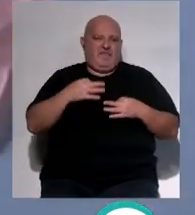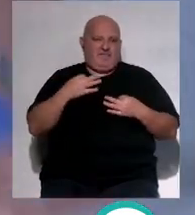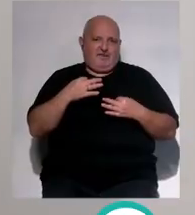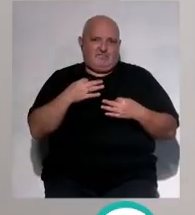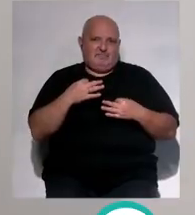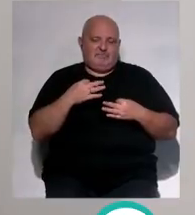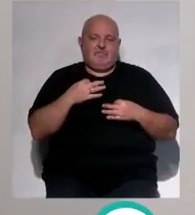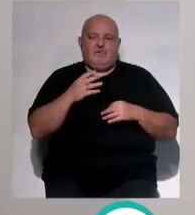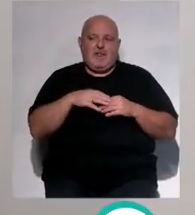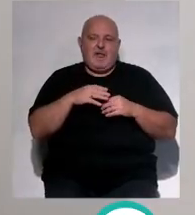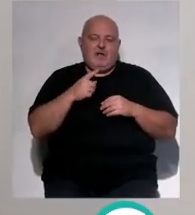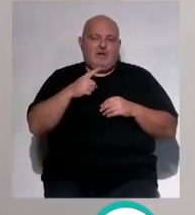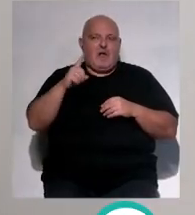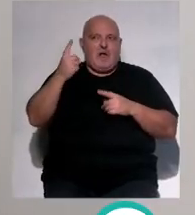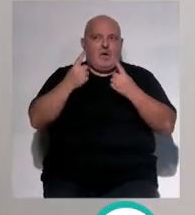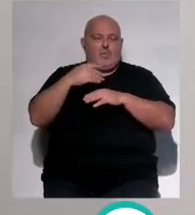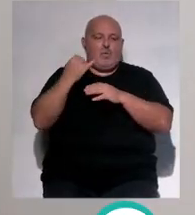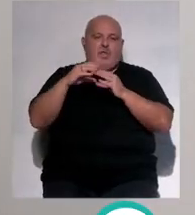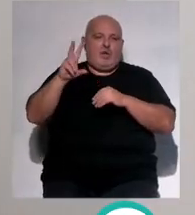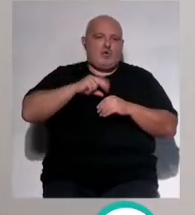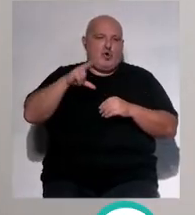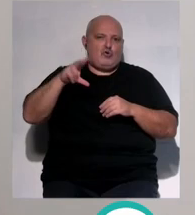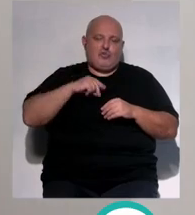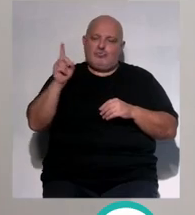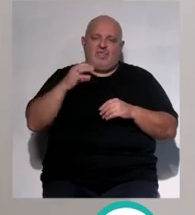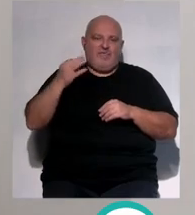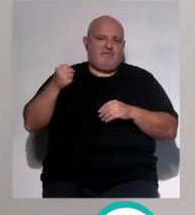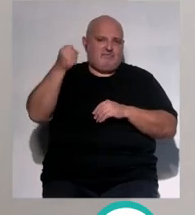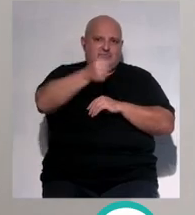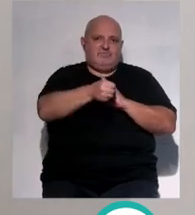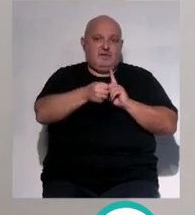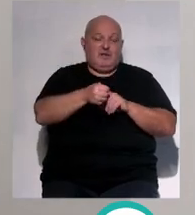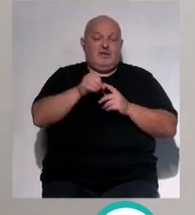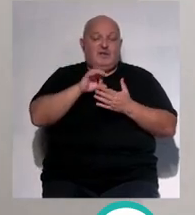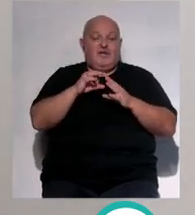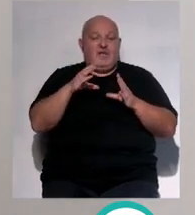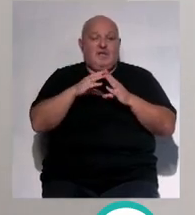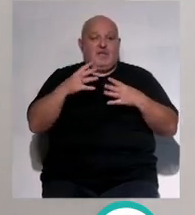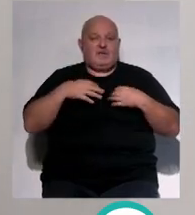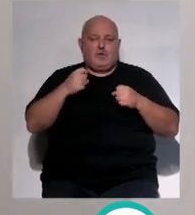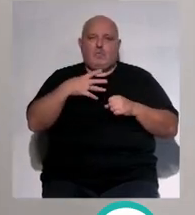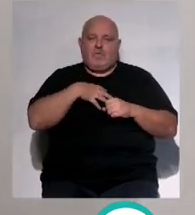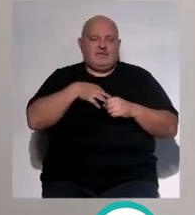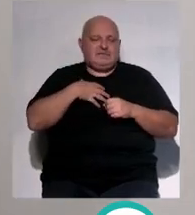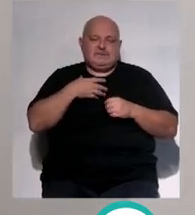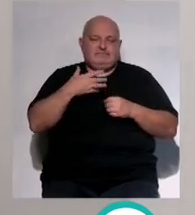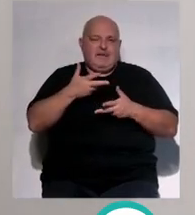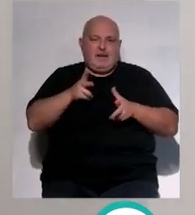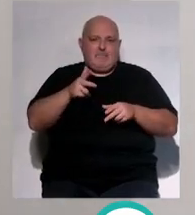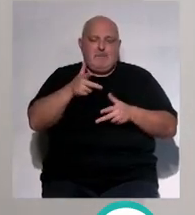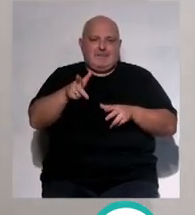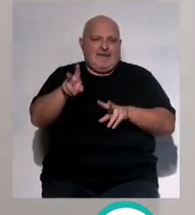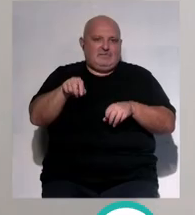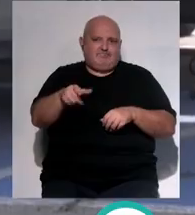obteniendo la negativa por respuesta por parte de la administración los profesionales del servicio andaluz de salud no pueden seguir trabajando bajo